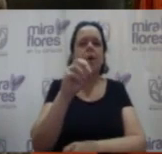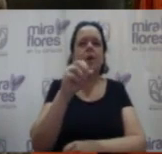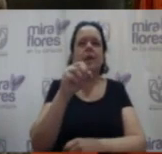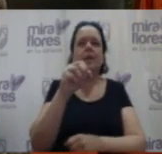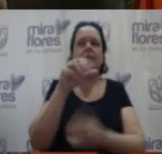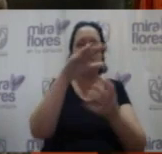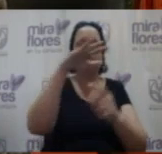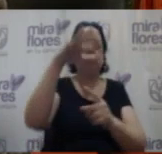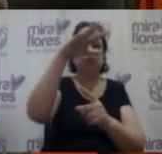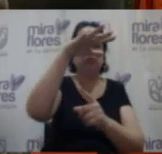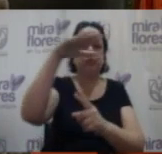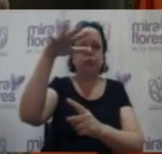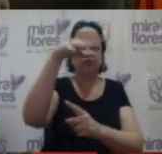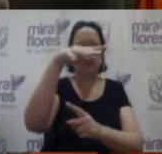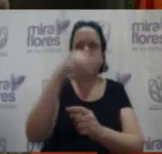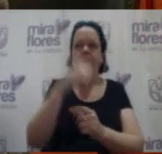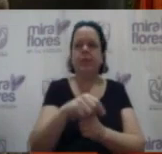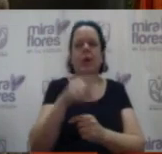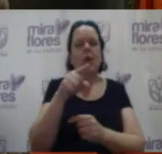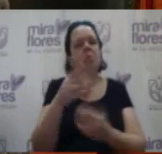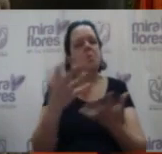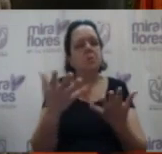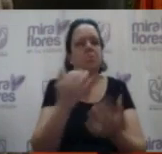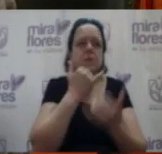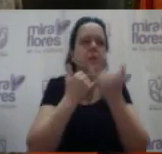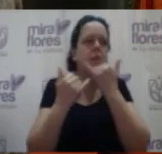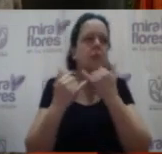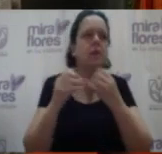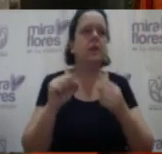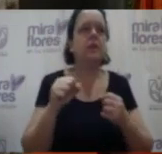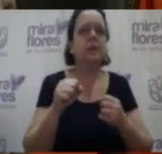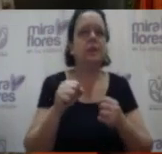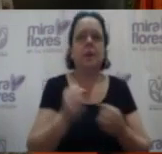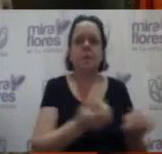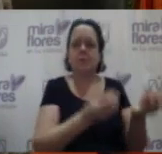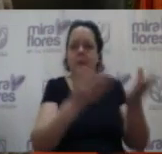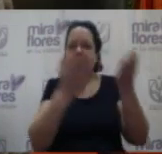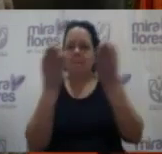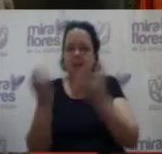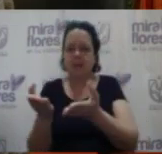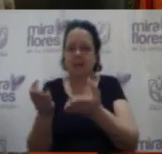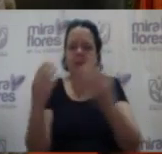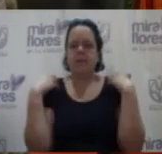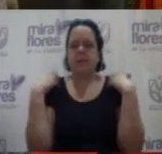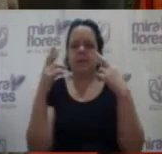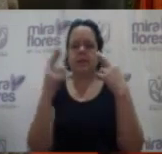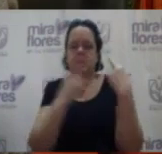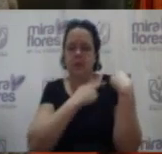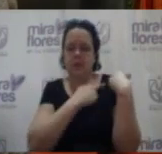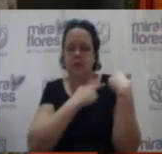Luego con estos errores pasa a logística y de ahí